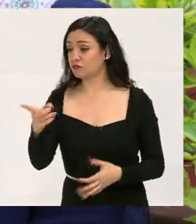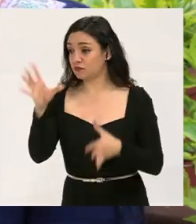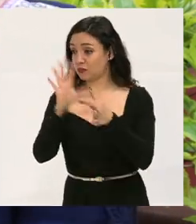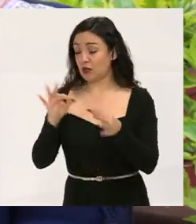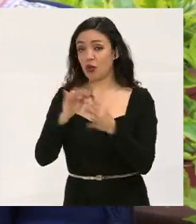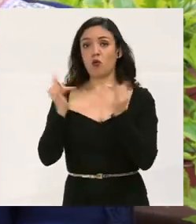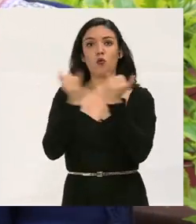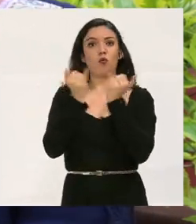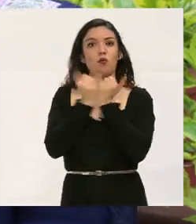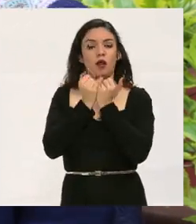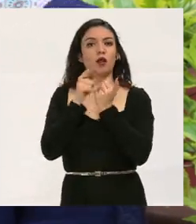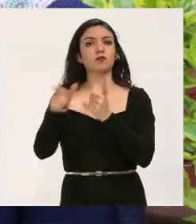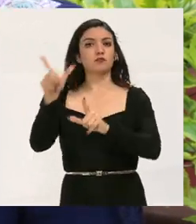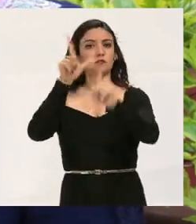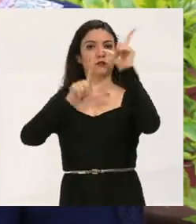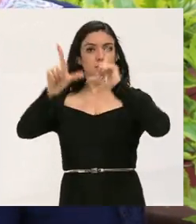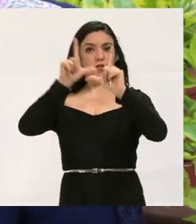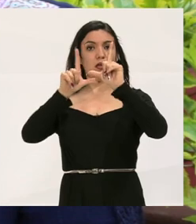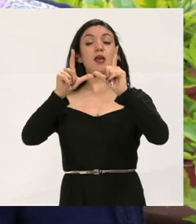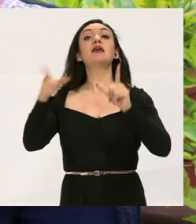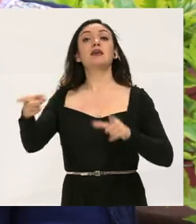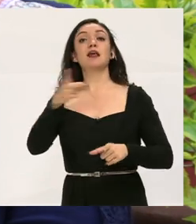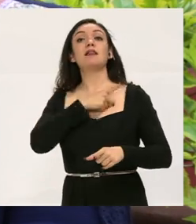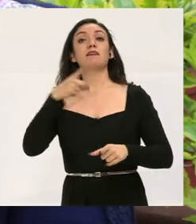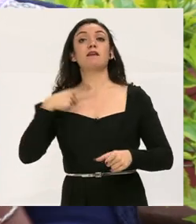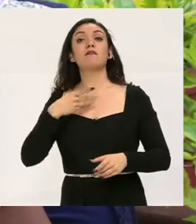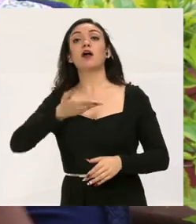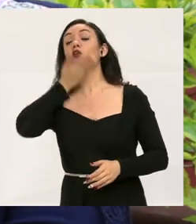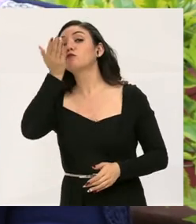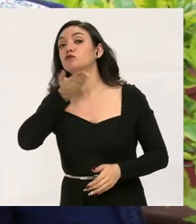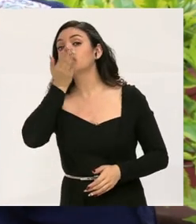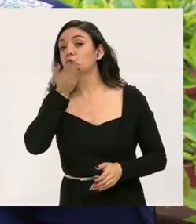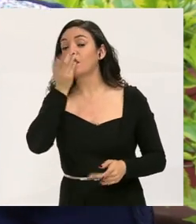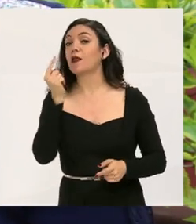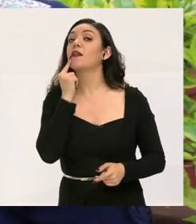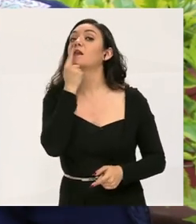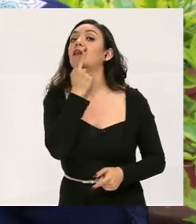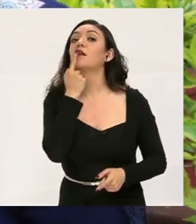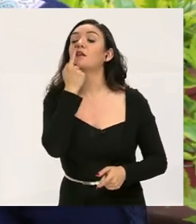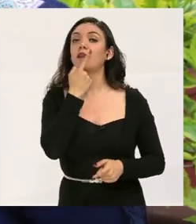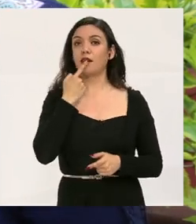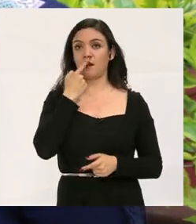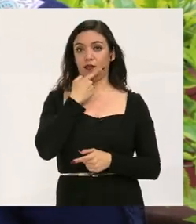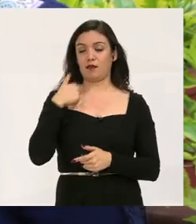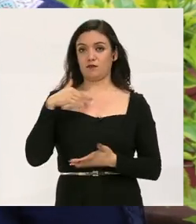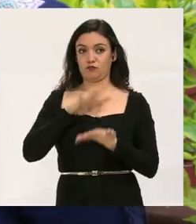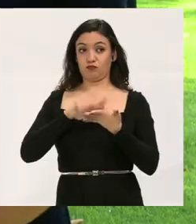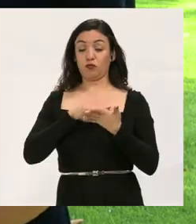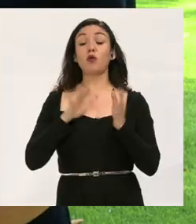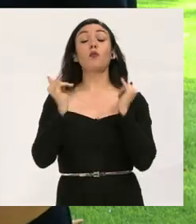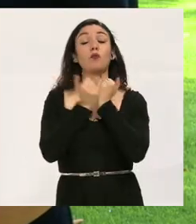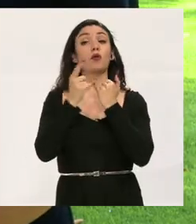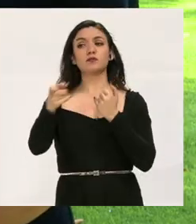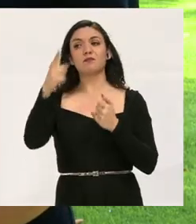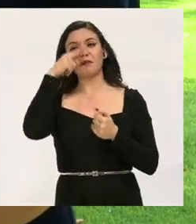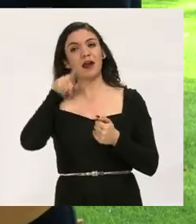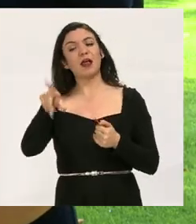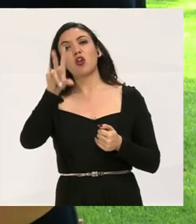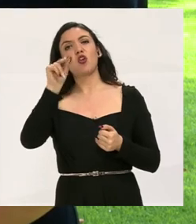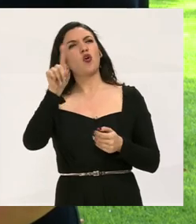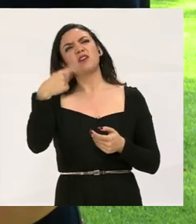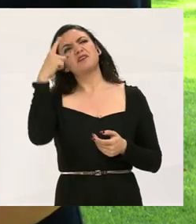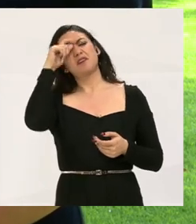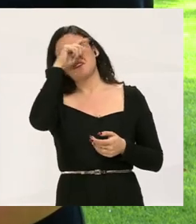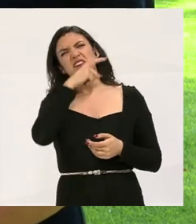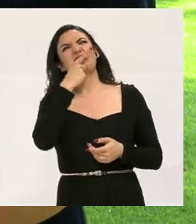todo lo que yo le digo a él, se lo digo en lengua de señas y se tenía que acostumbrar a leerme los labios también. Entonces, para él